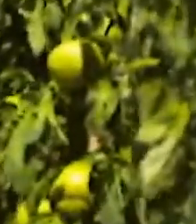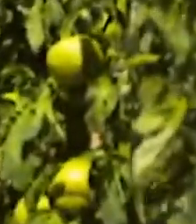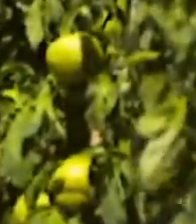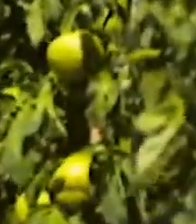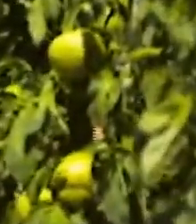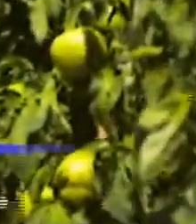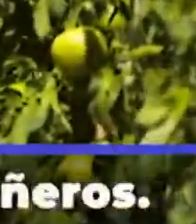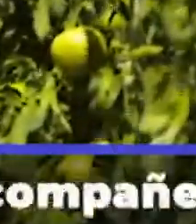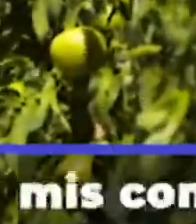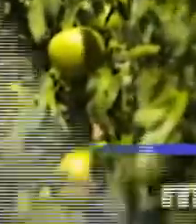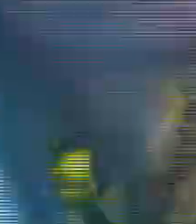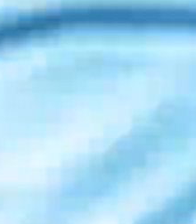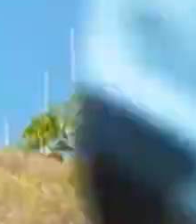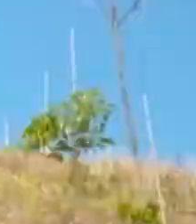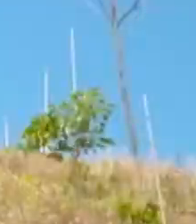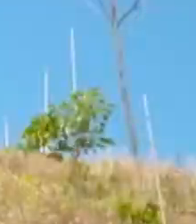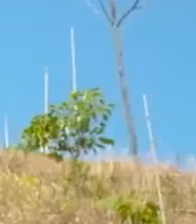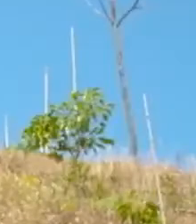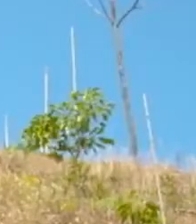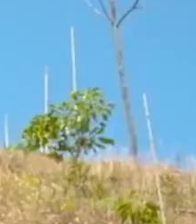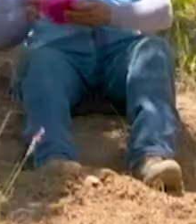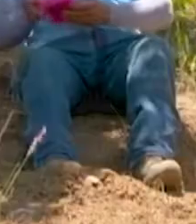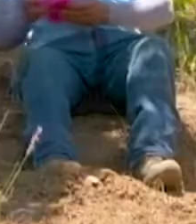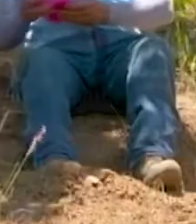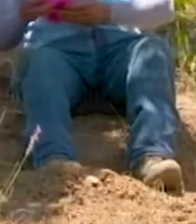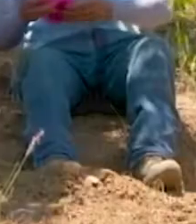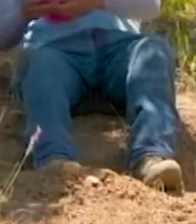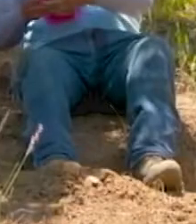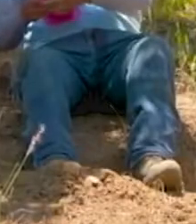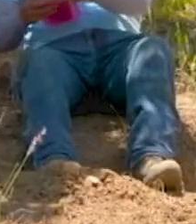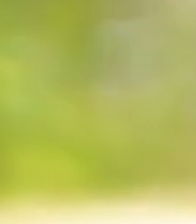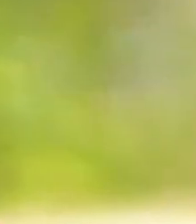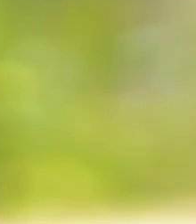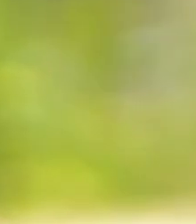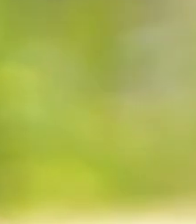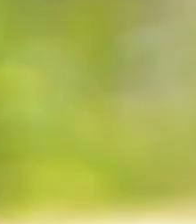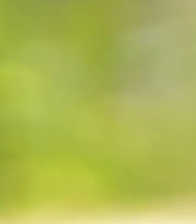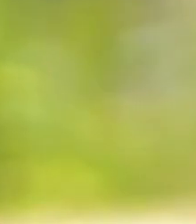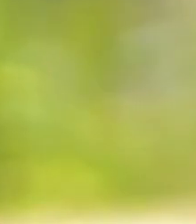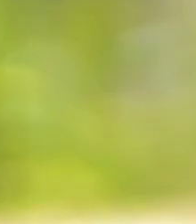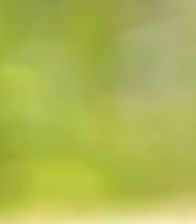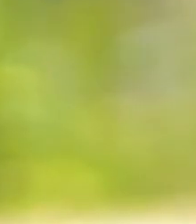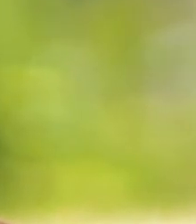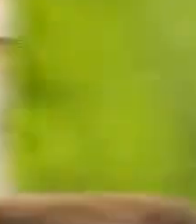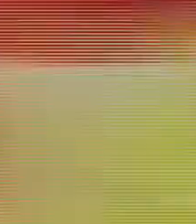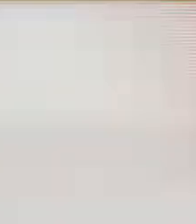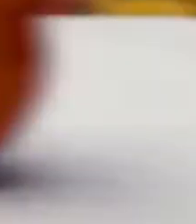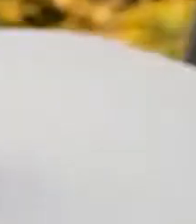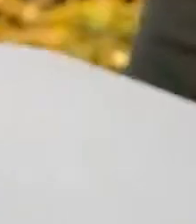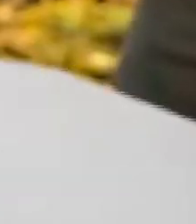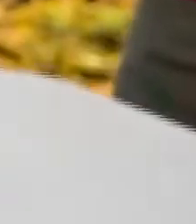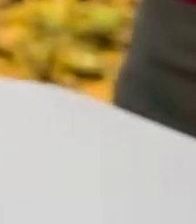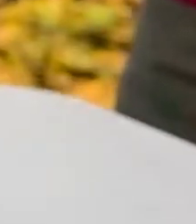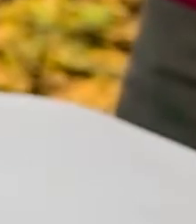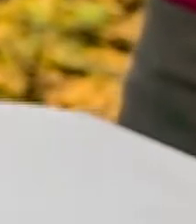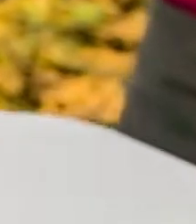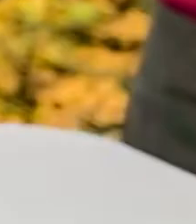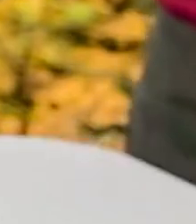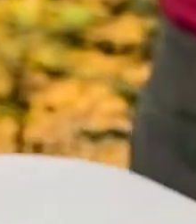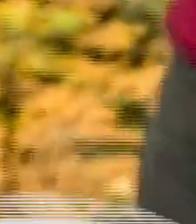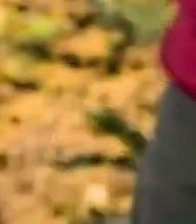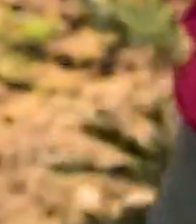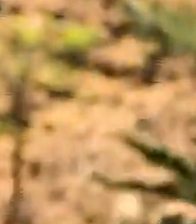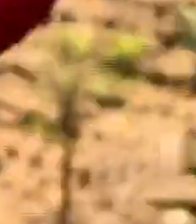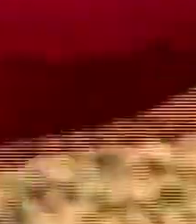Por eso uso mascarilla Mantengo la distancia Y me lavo las manos Constantemente Y así los